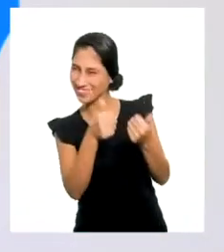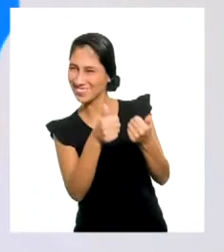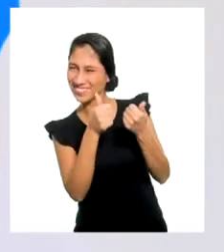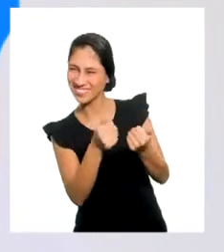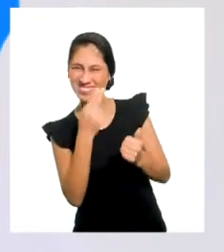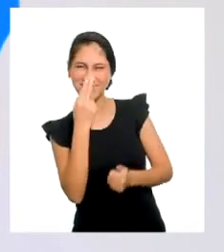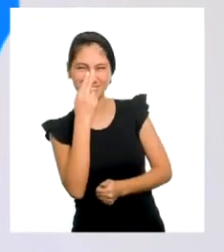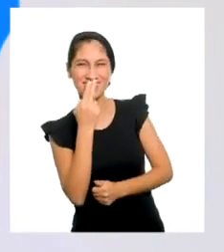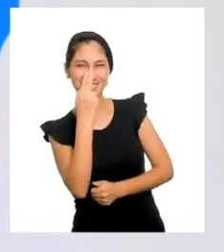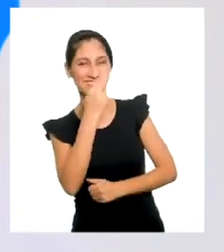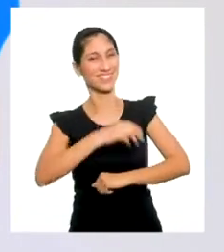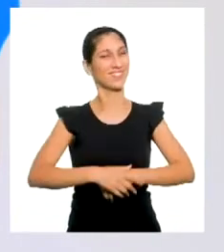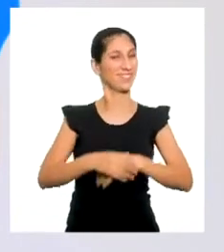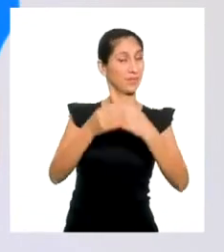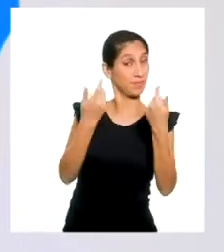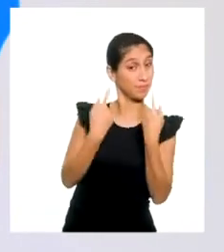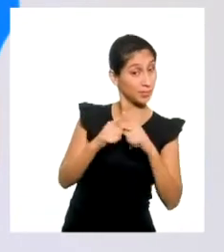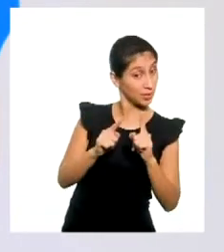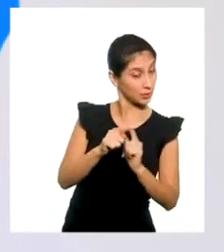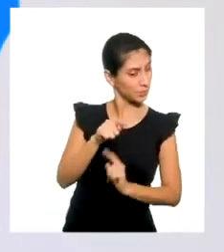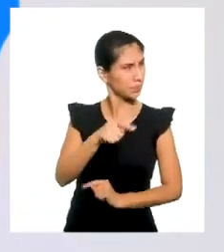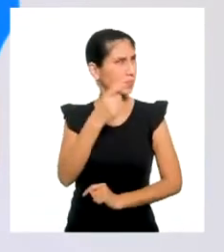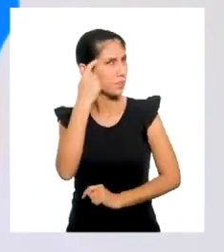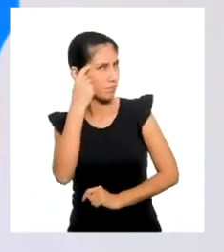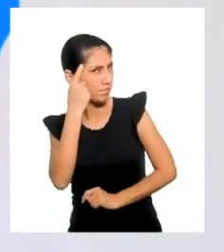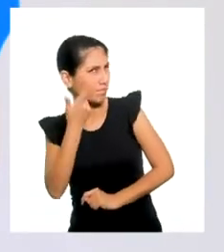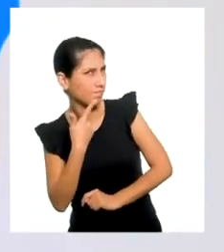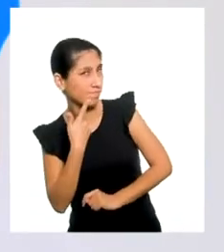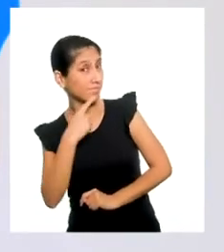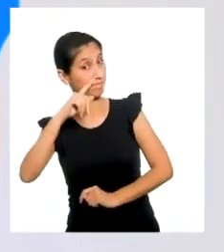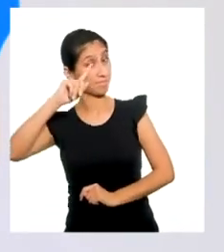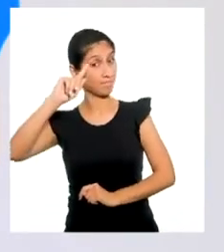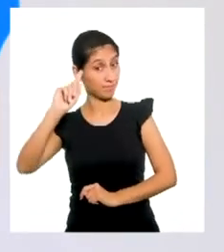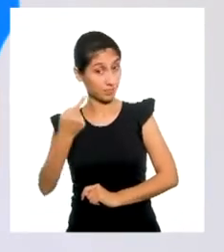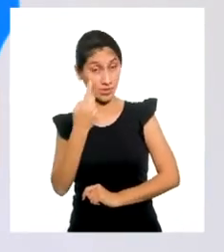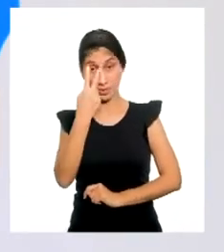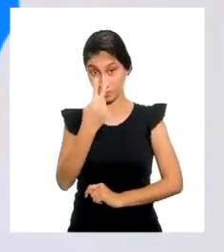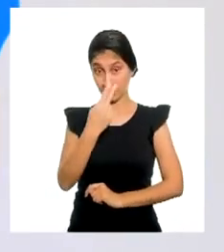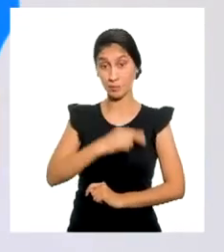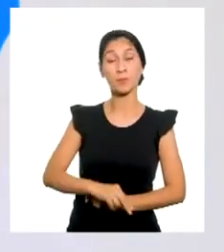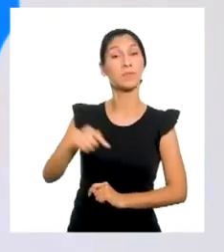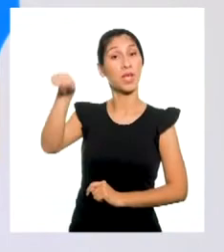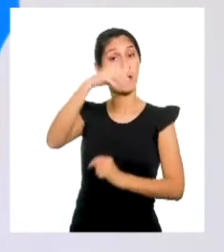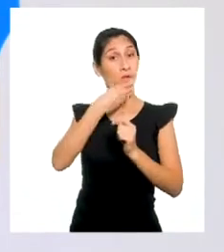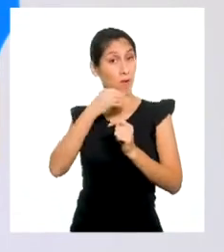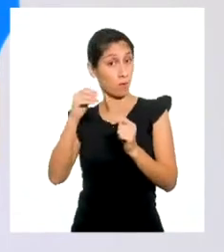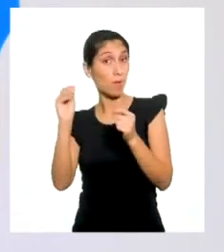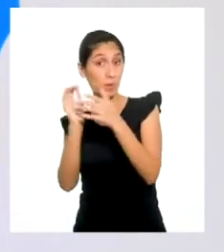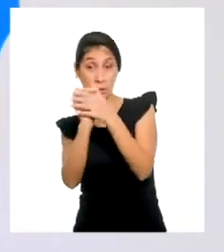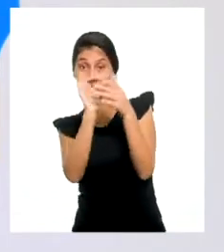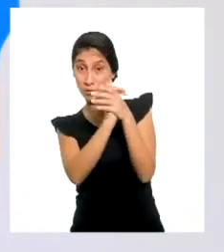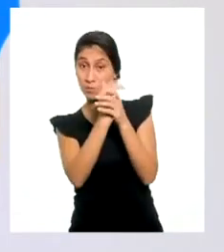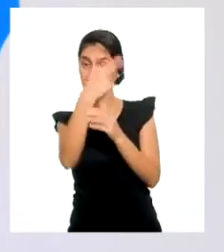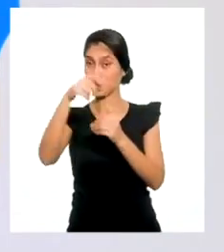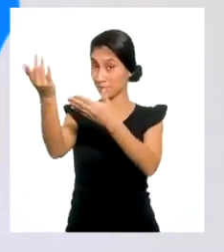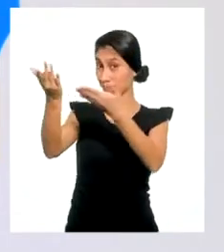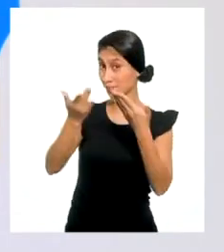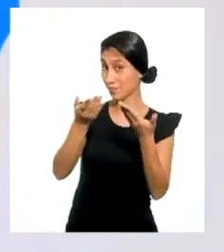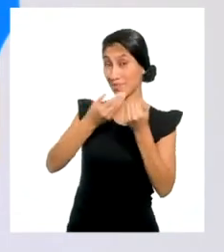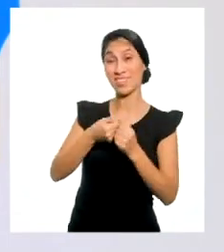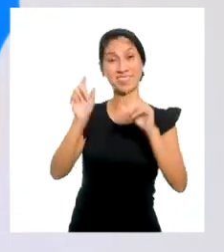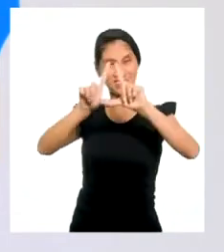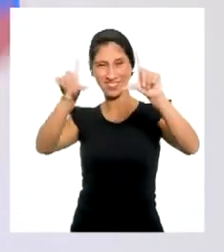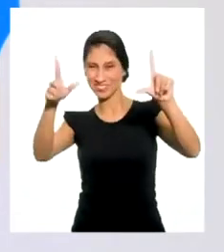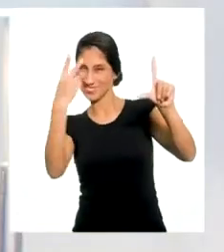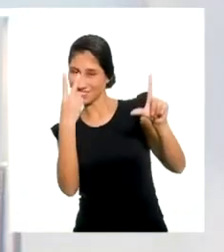¡Excelente, Tocino! Pero, ¿qué te parece si primero escuchamos a nuestras amigas y amigos? ¡Bienvenidas y bienvenidos al